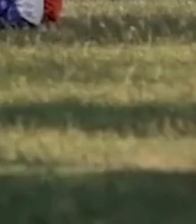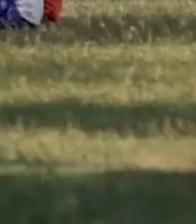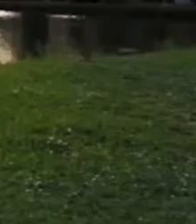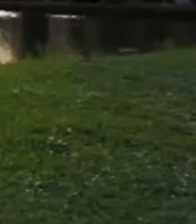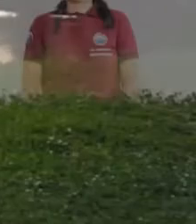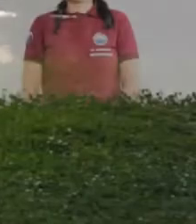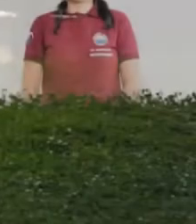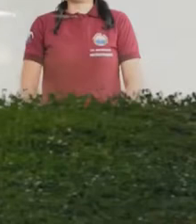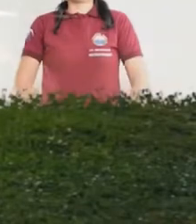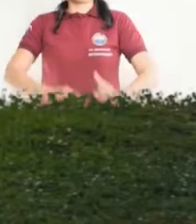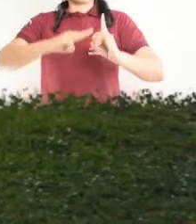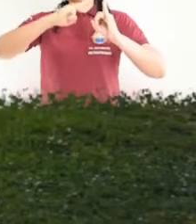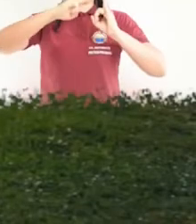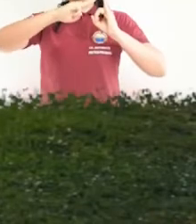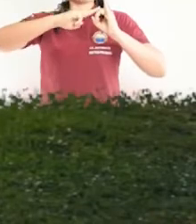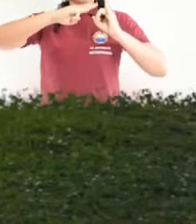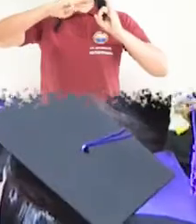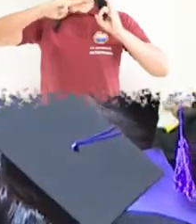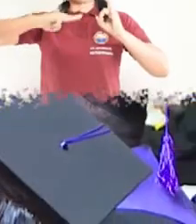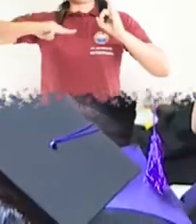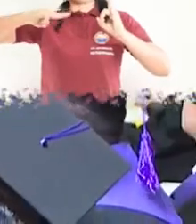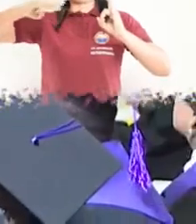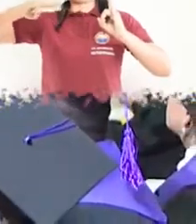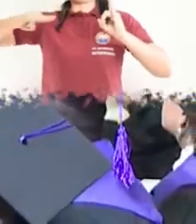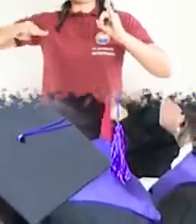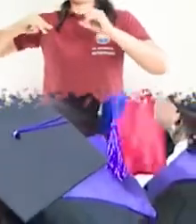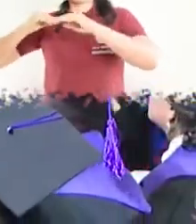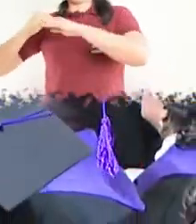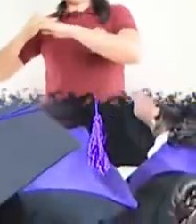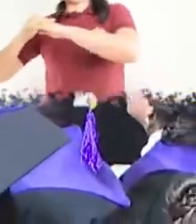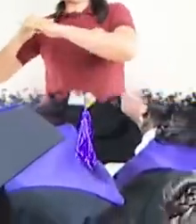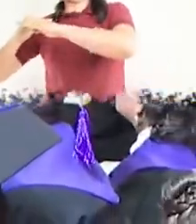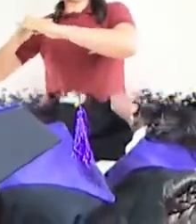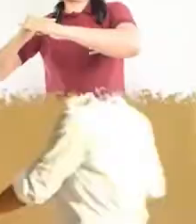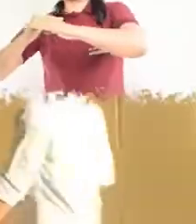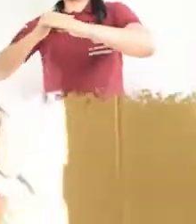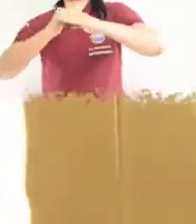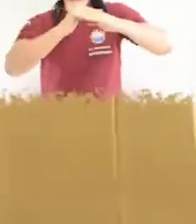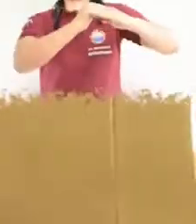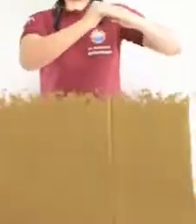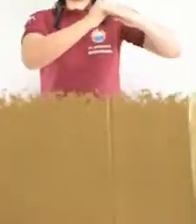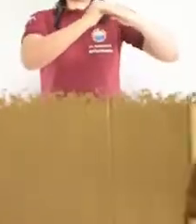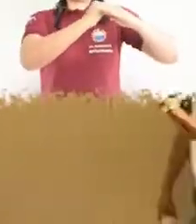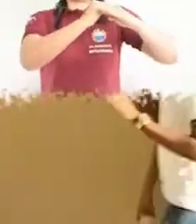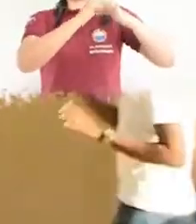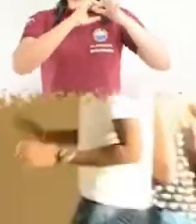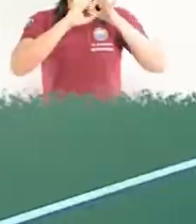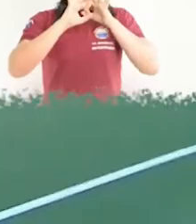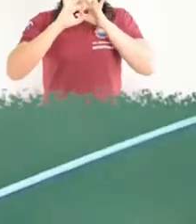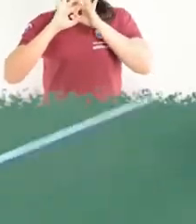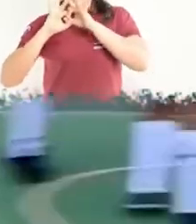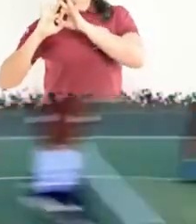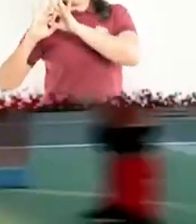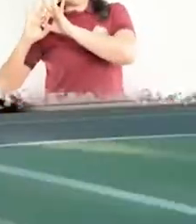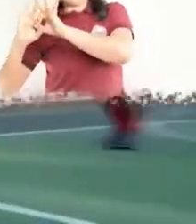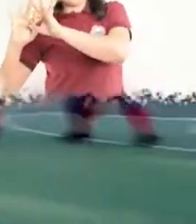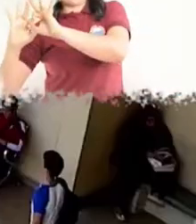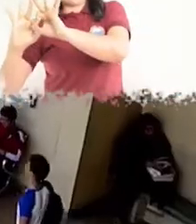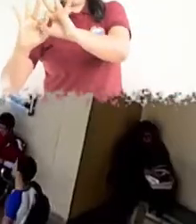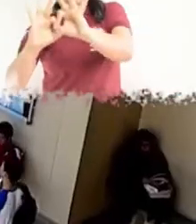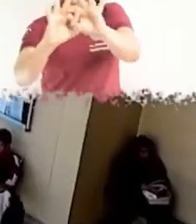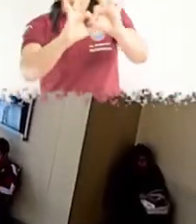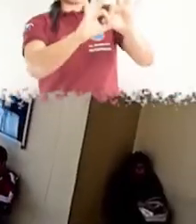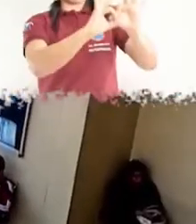Sus sabios principios enmarcan unidad, equidad,